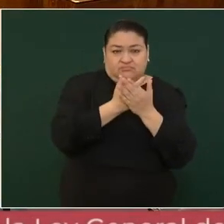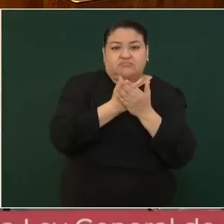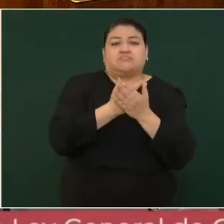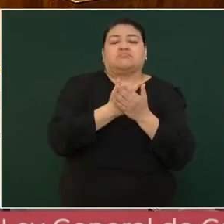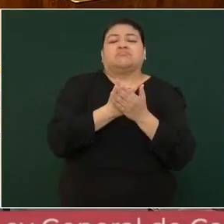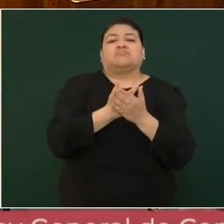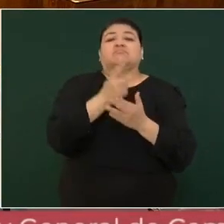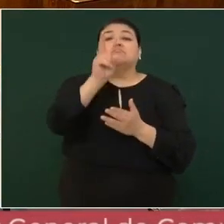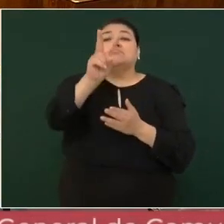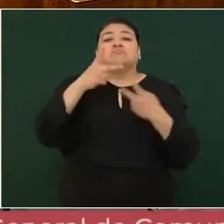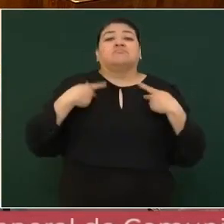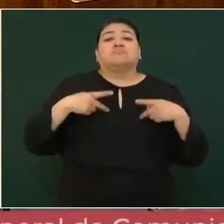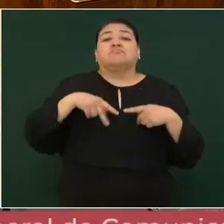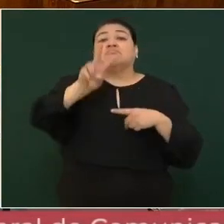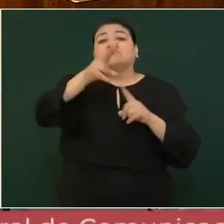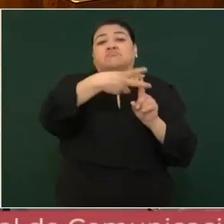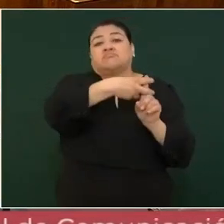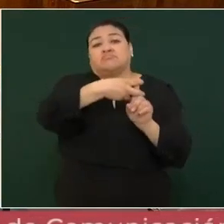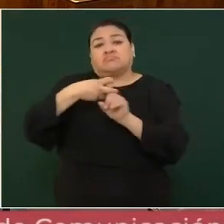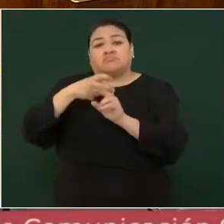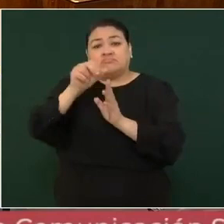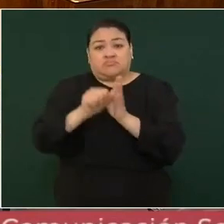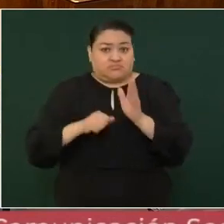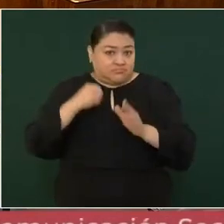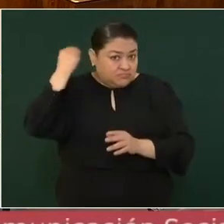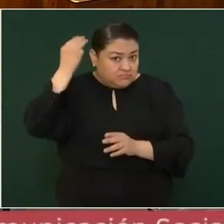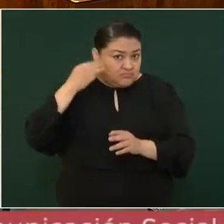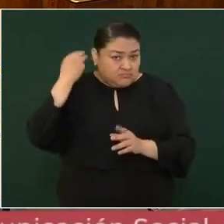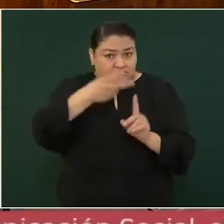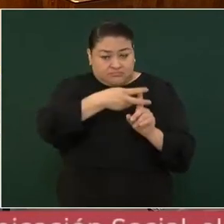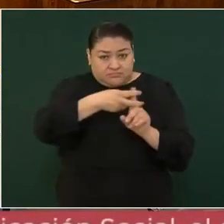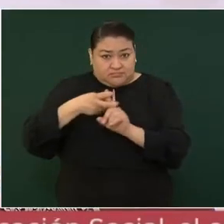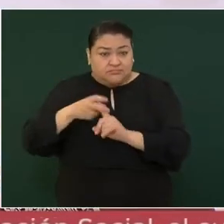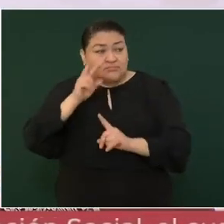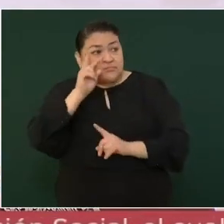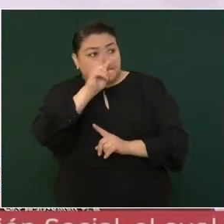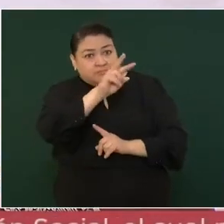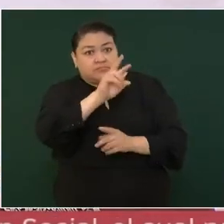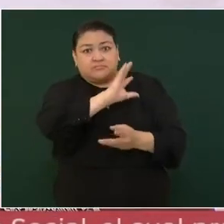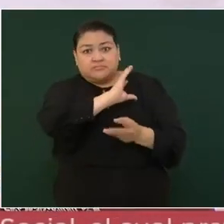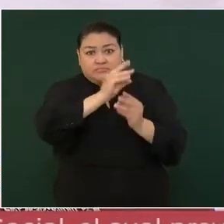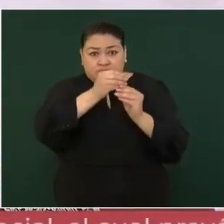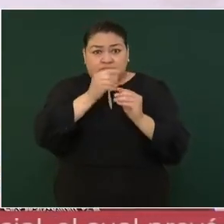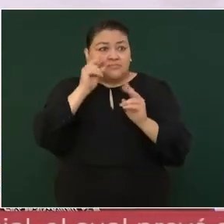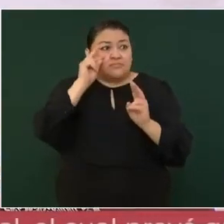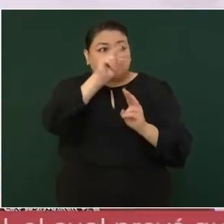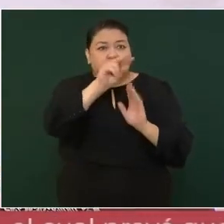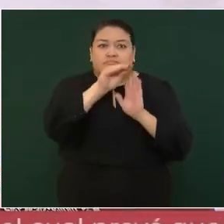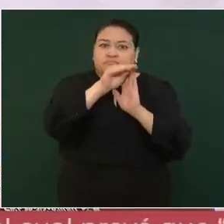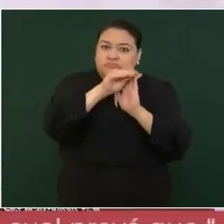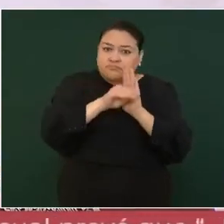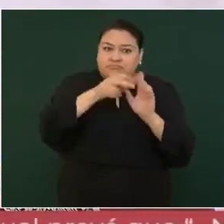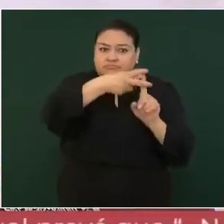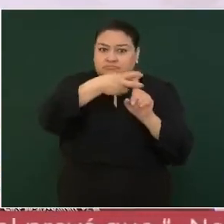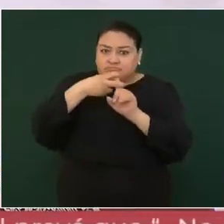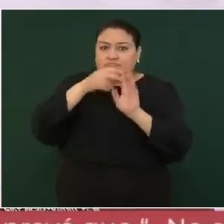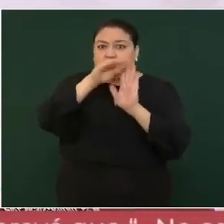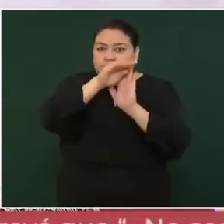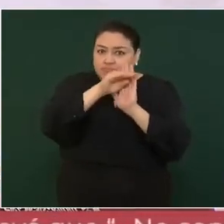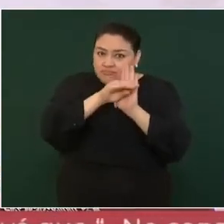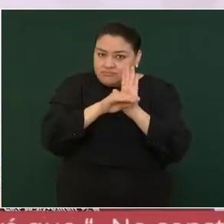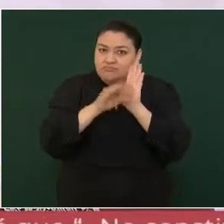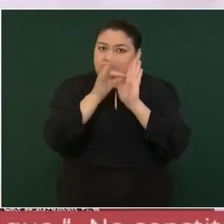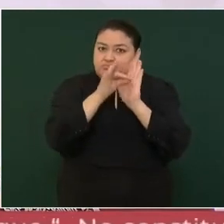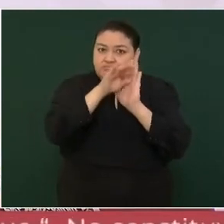secuestros en marzo, aquí tenemos el acumulado, la tendencia va hacia la baja y tiene